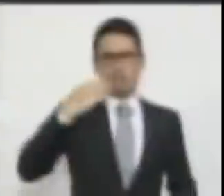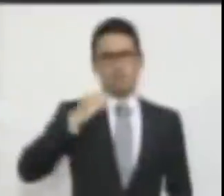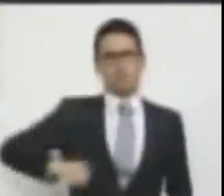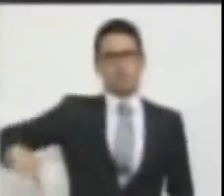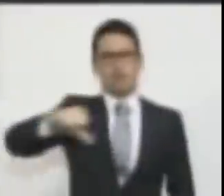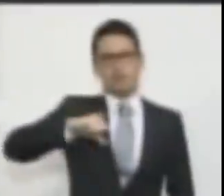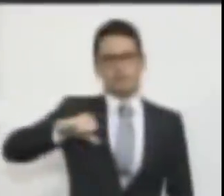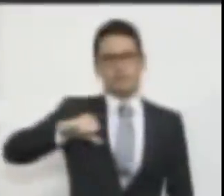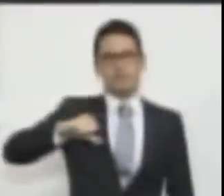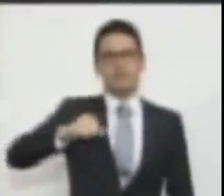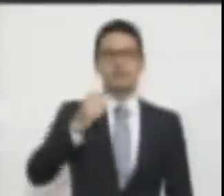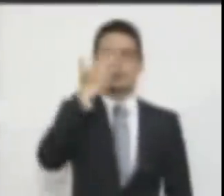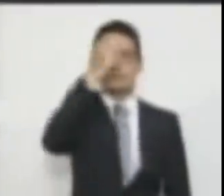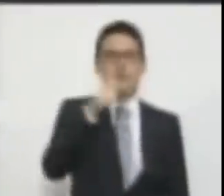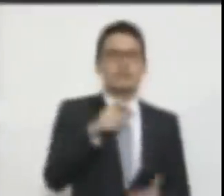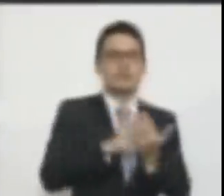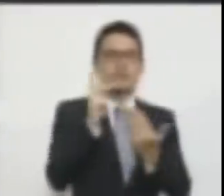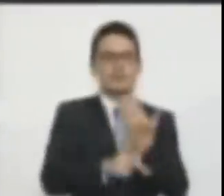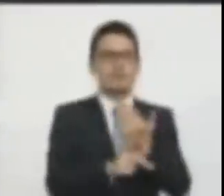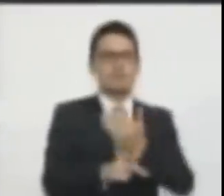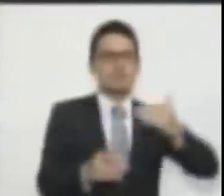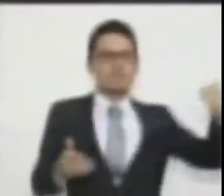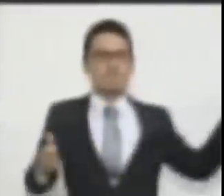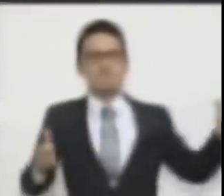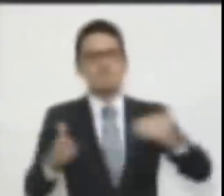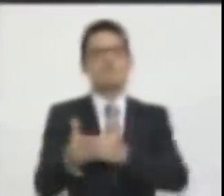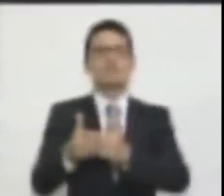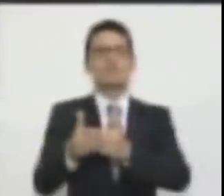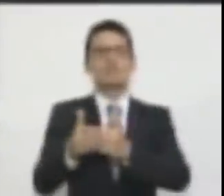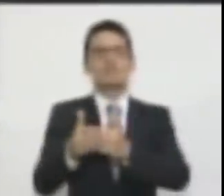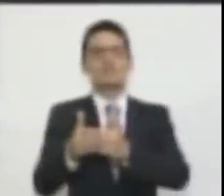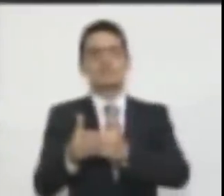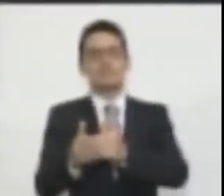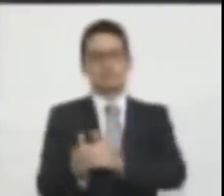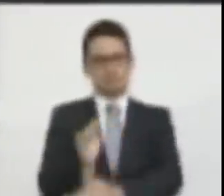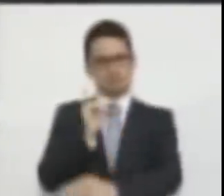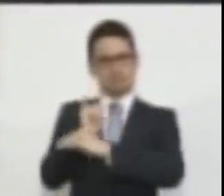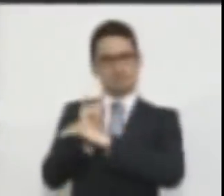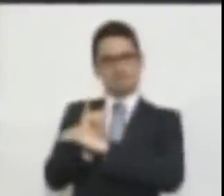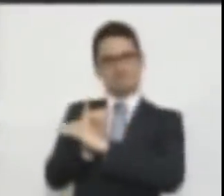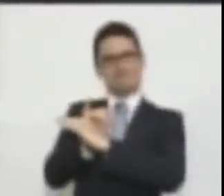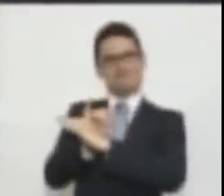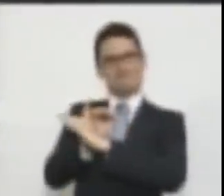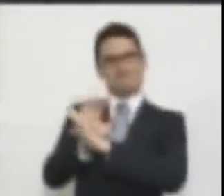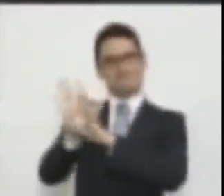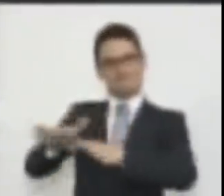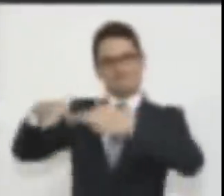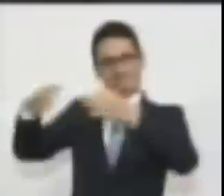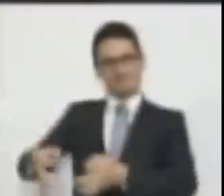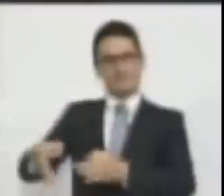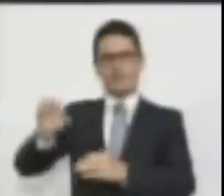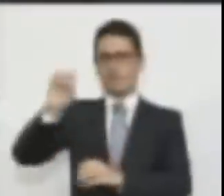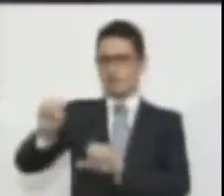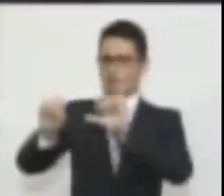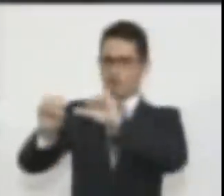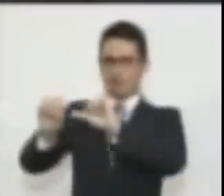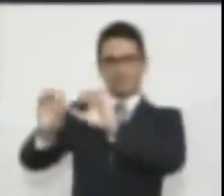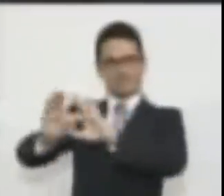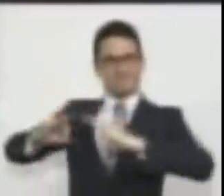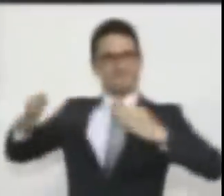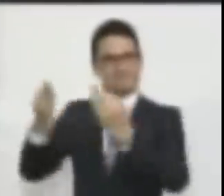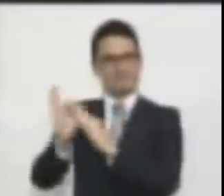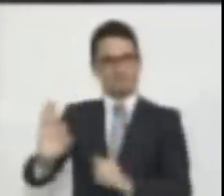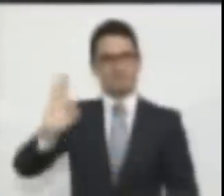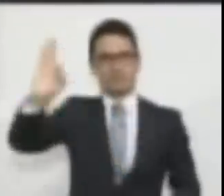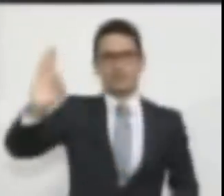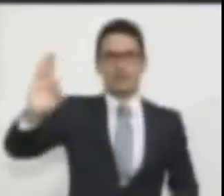por creer que este proyecto es atentatorio de la institución de la familia heterosexual por creer